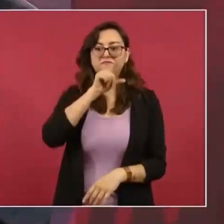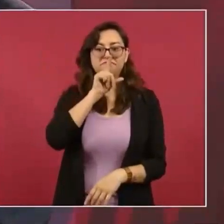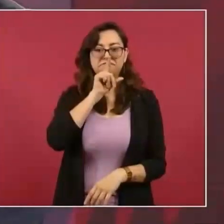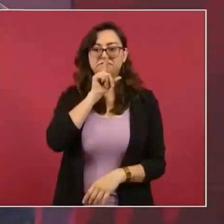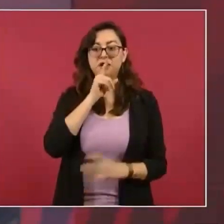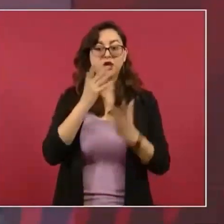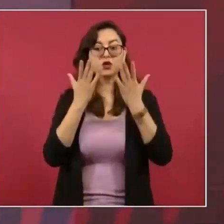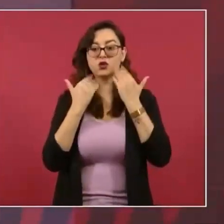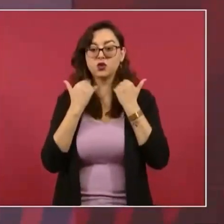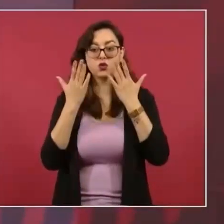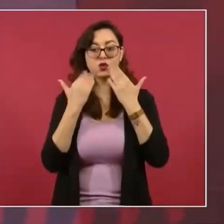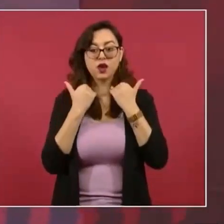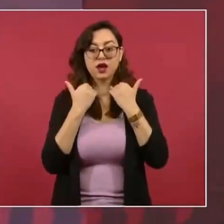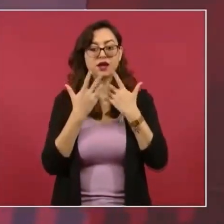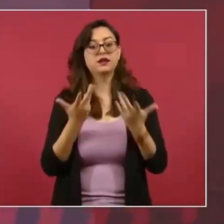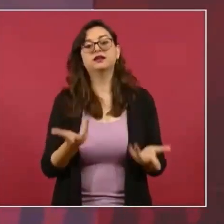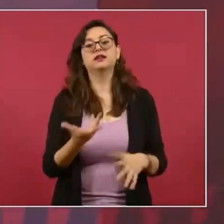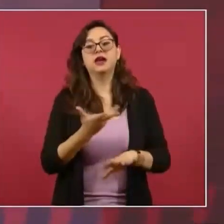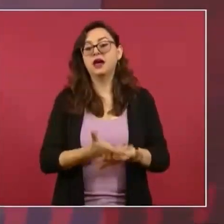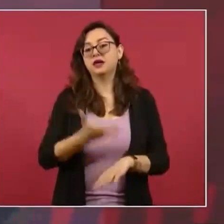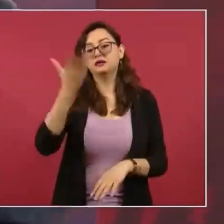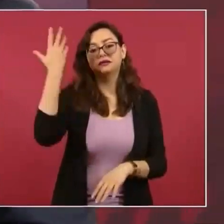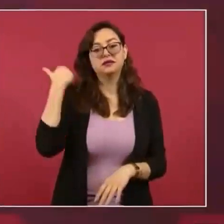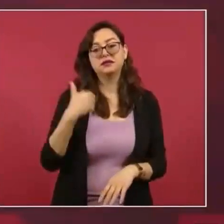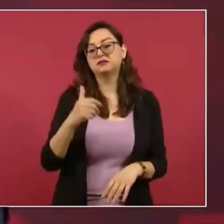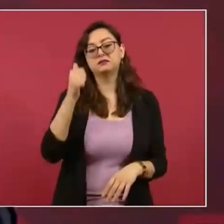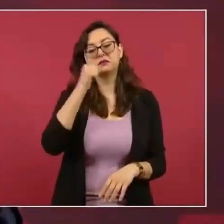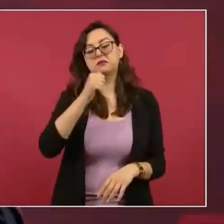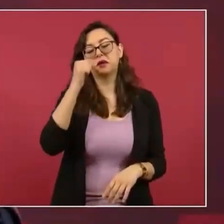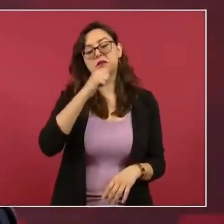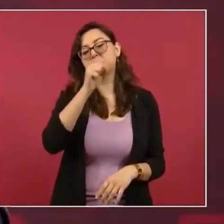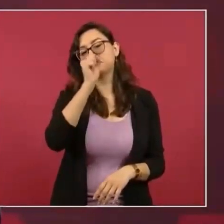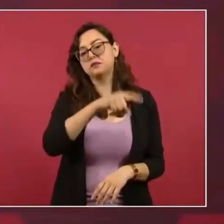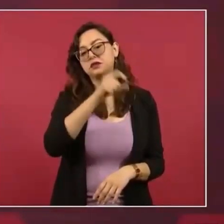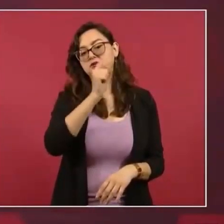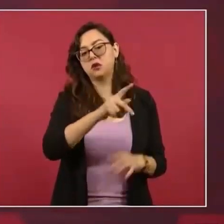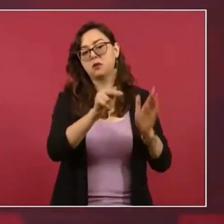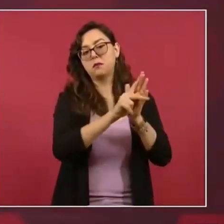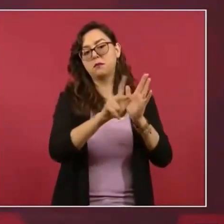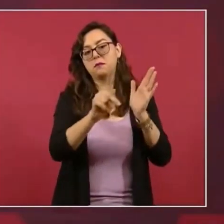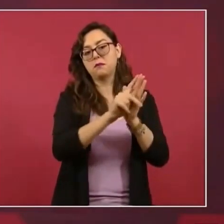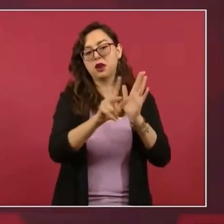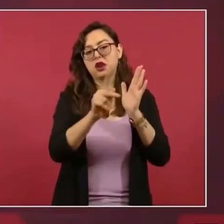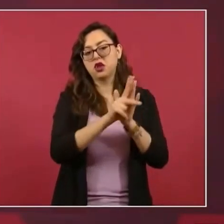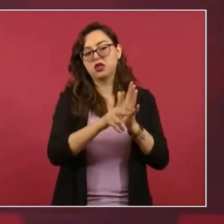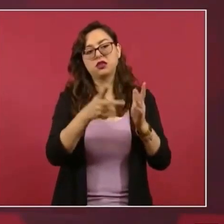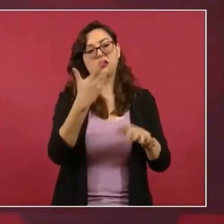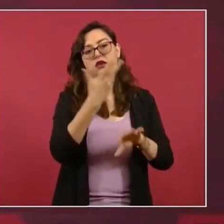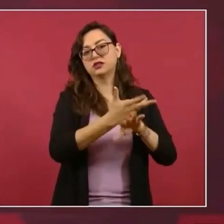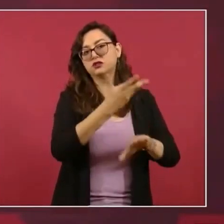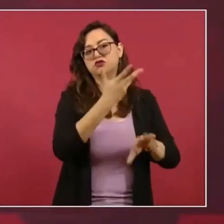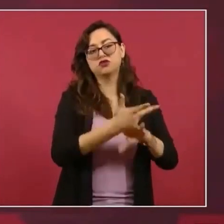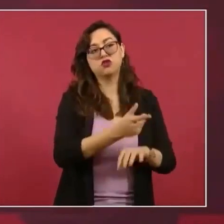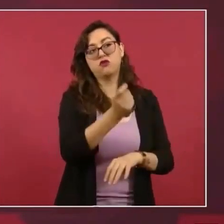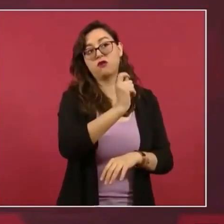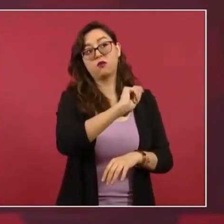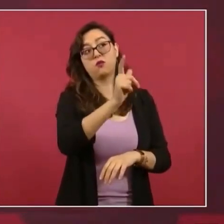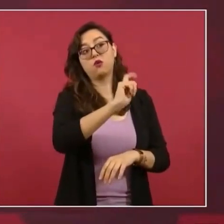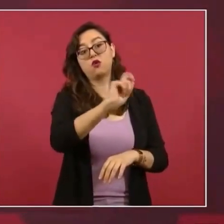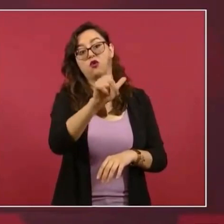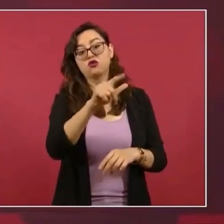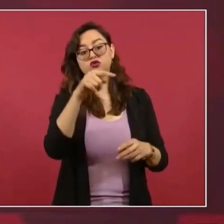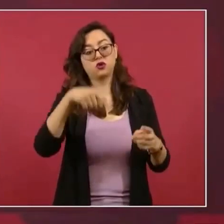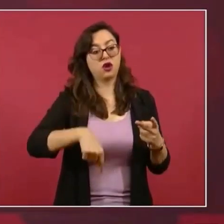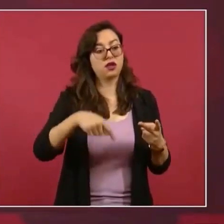era nada más el New York Times el Washington Post el Wall Street Journal y el Financial Times y el